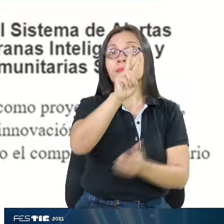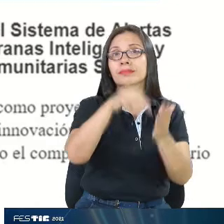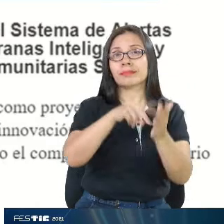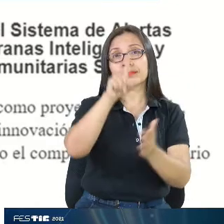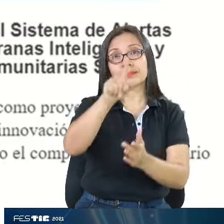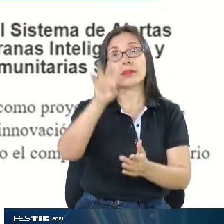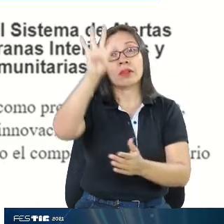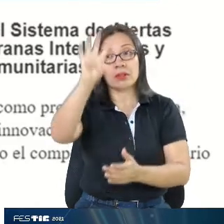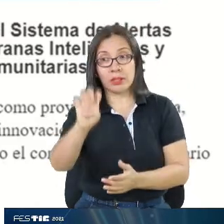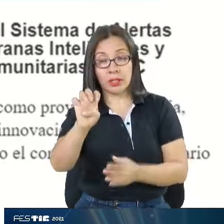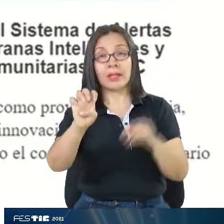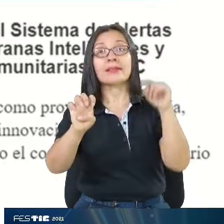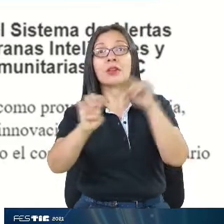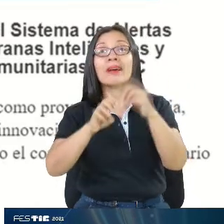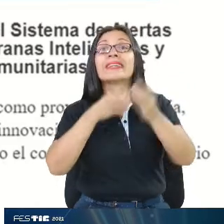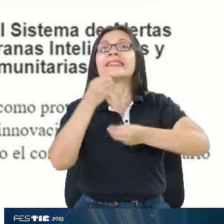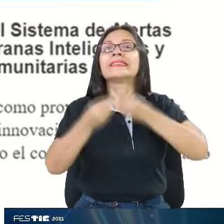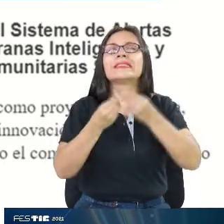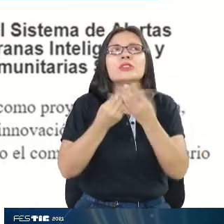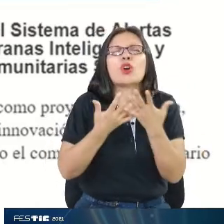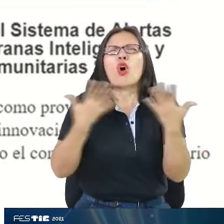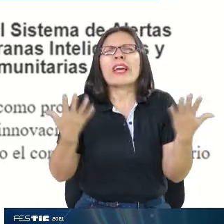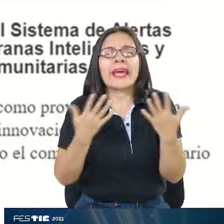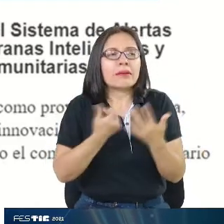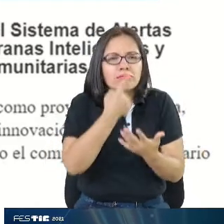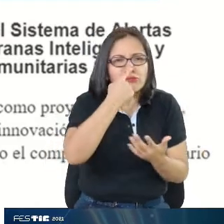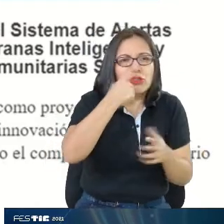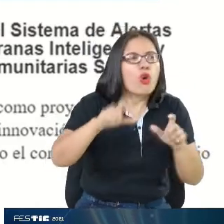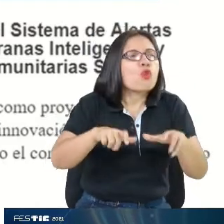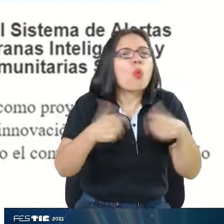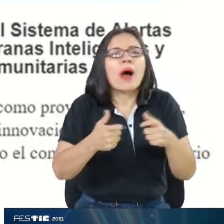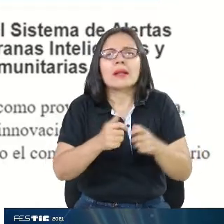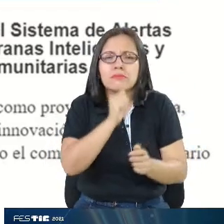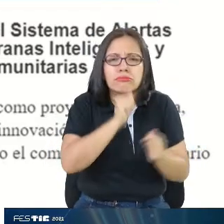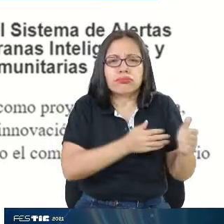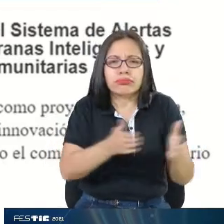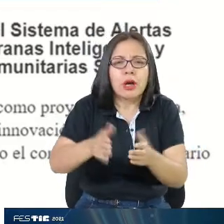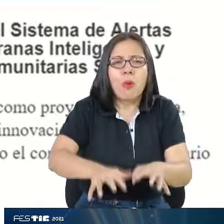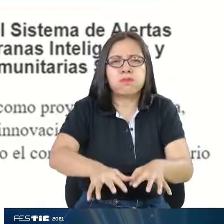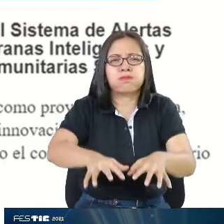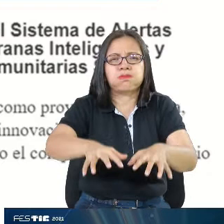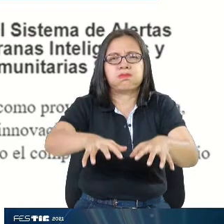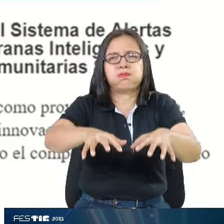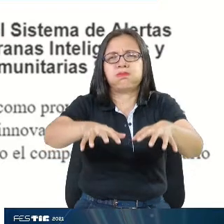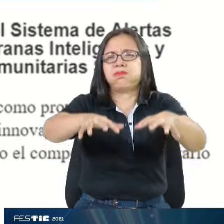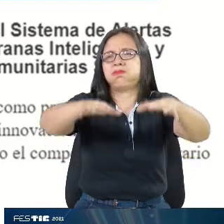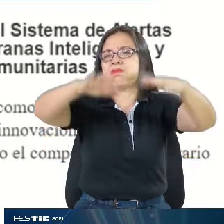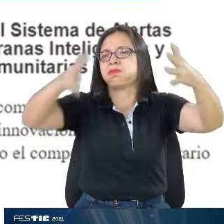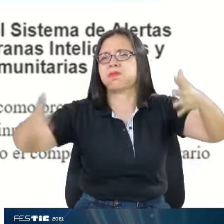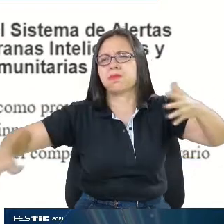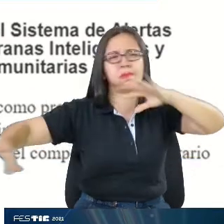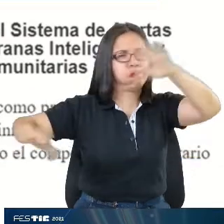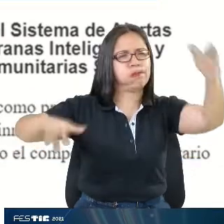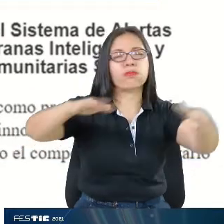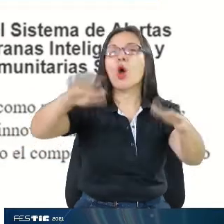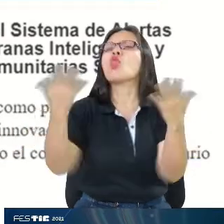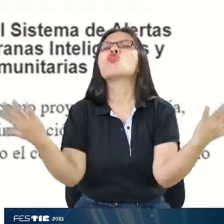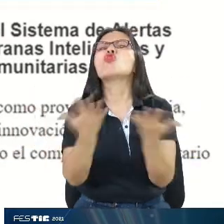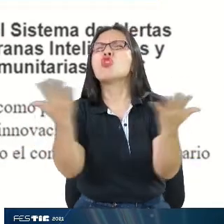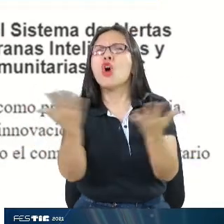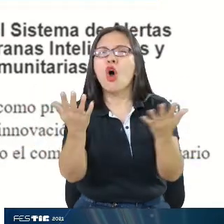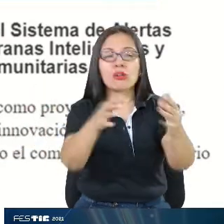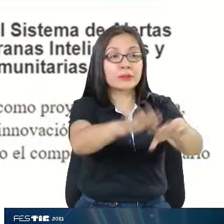de riesgo de inundación. Entonces, vimos la necesidad de que llegara a más territorios, que se tuviera un